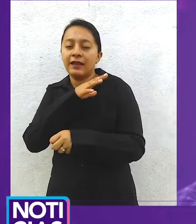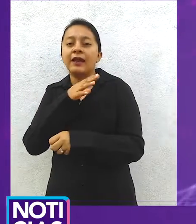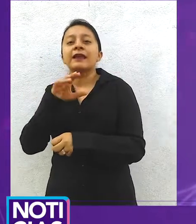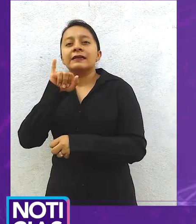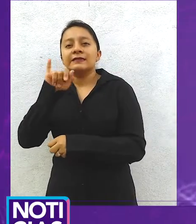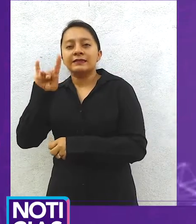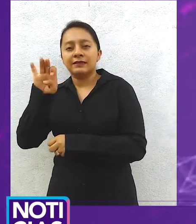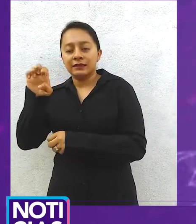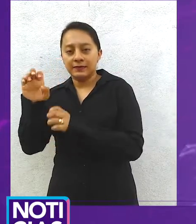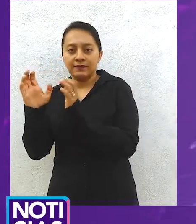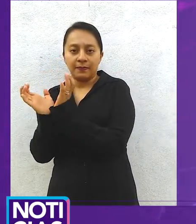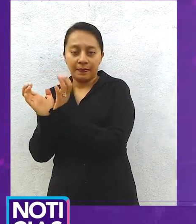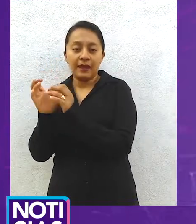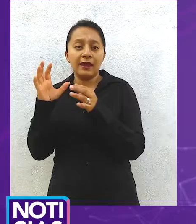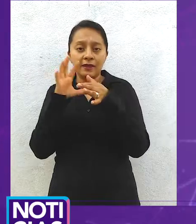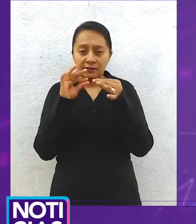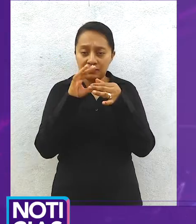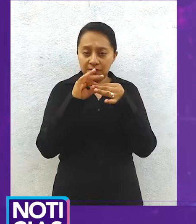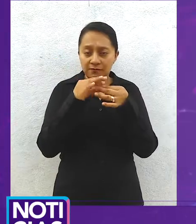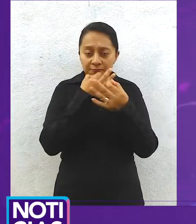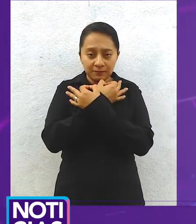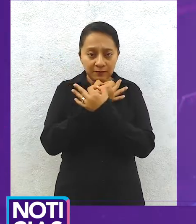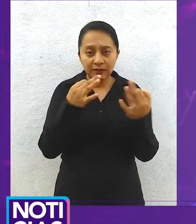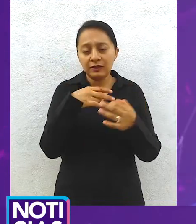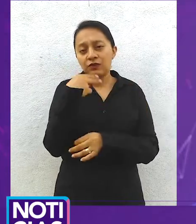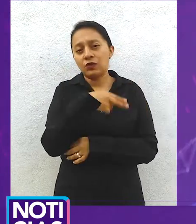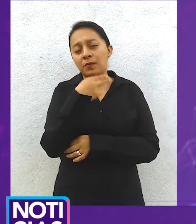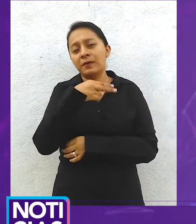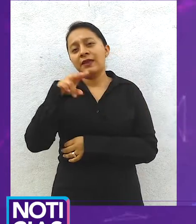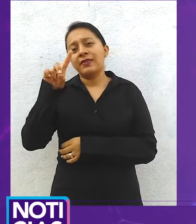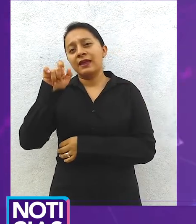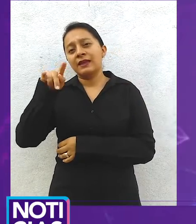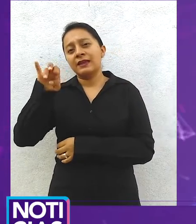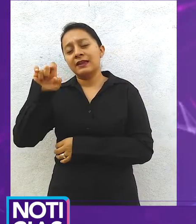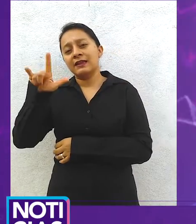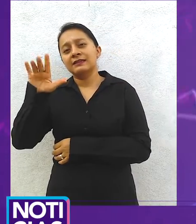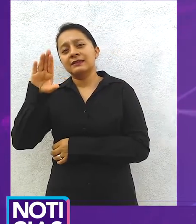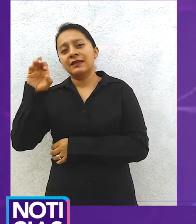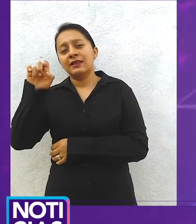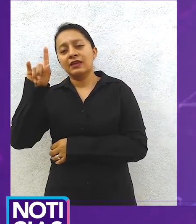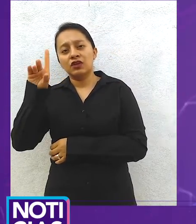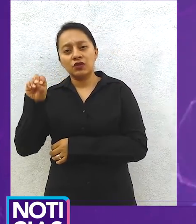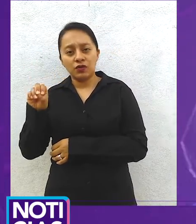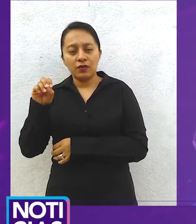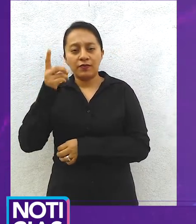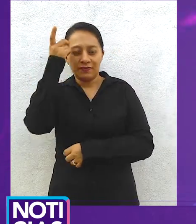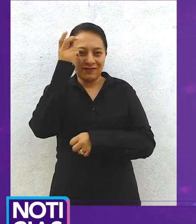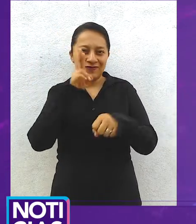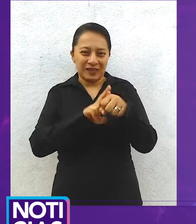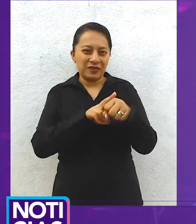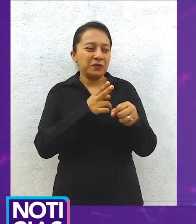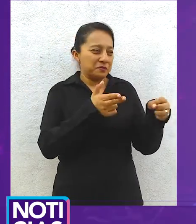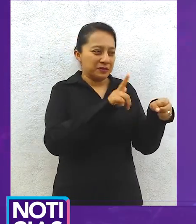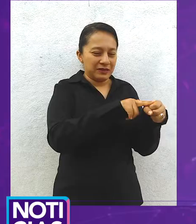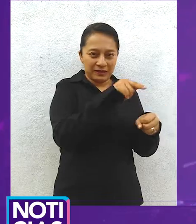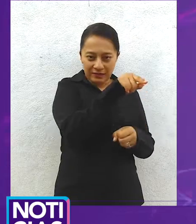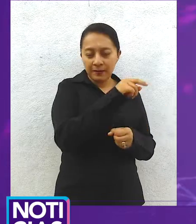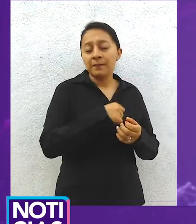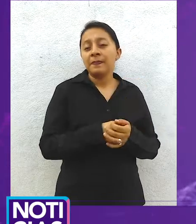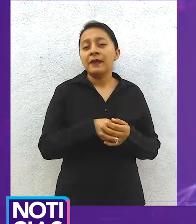quien agregó que para los pacientes con cita agendada para cirugías o especialidades, se reagendarán hasta un nuevo aviso.